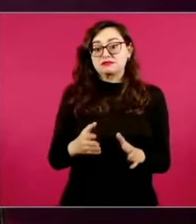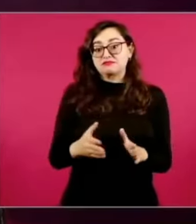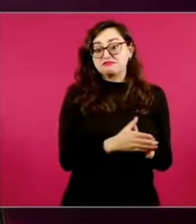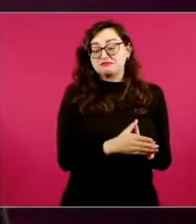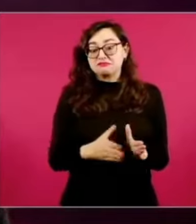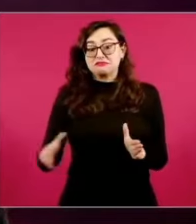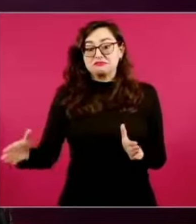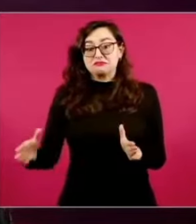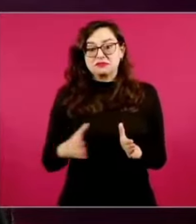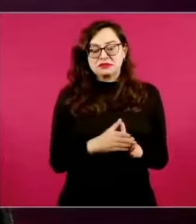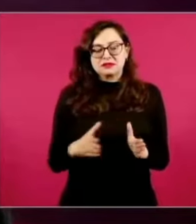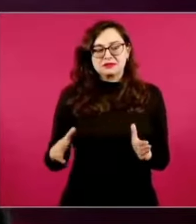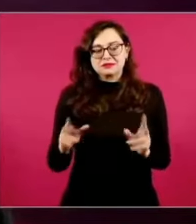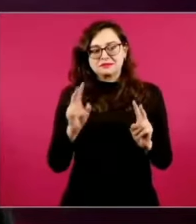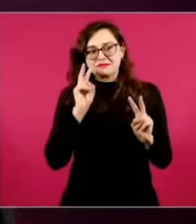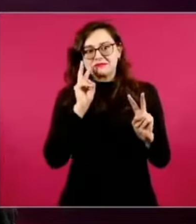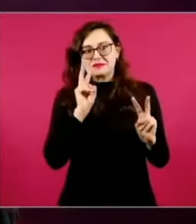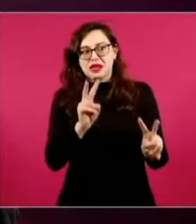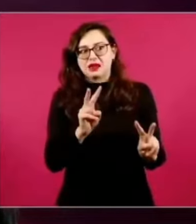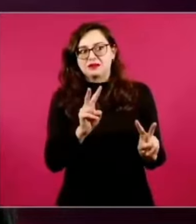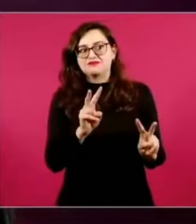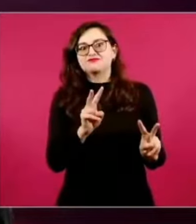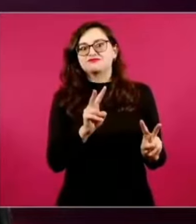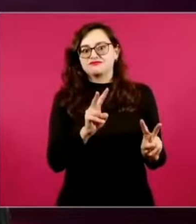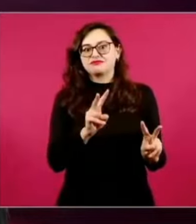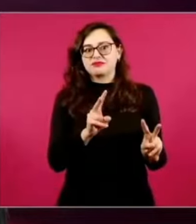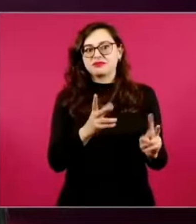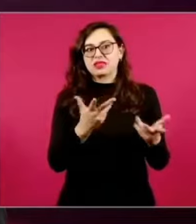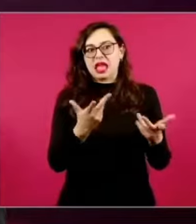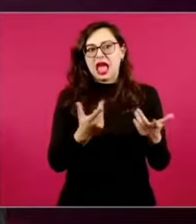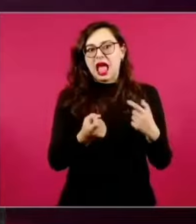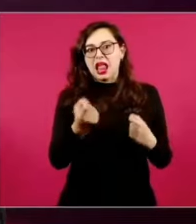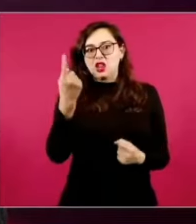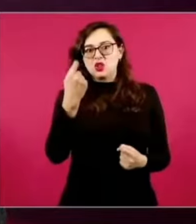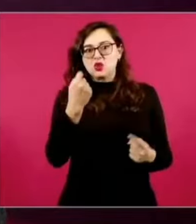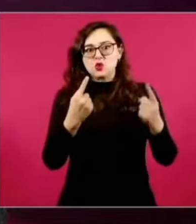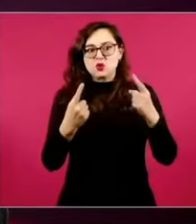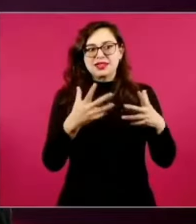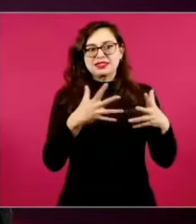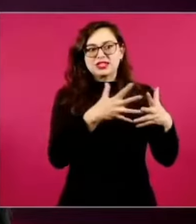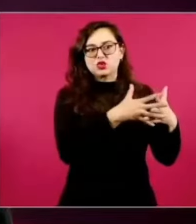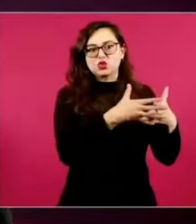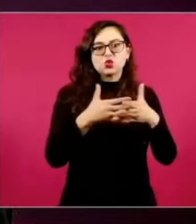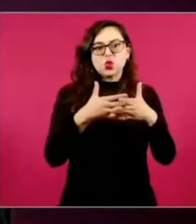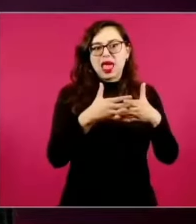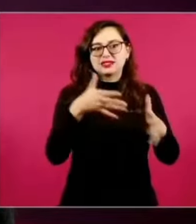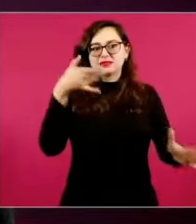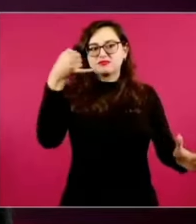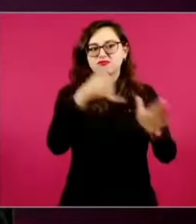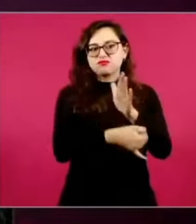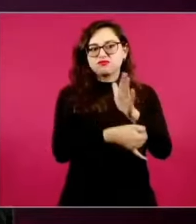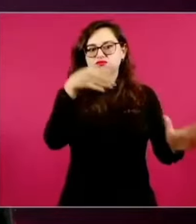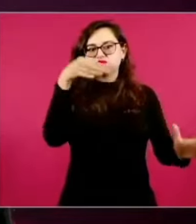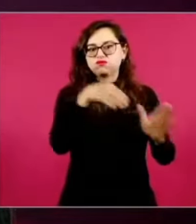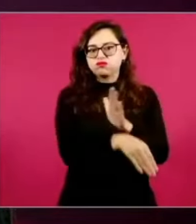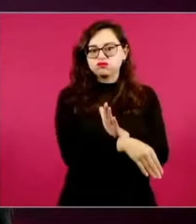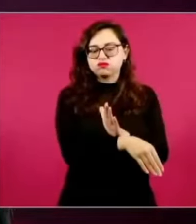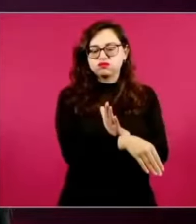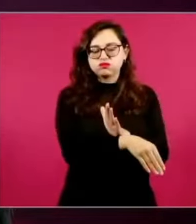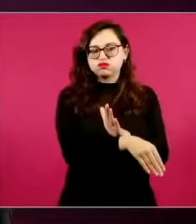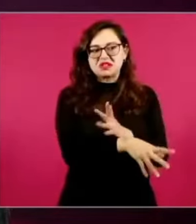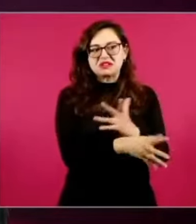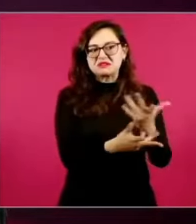crisis estructural profunda. Y en esa crisis, empiezan a emerger estos